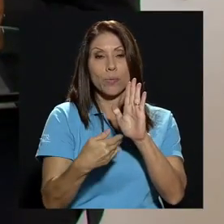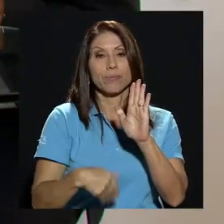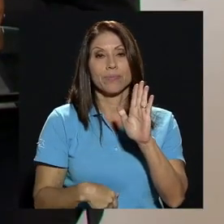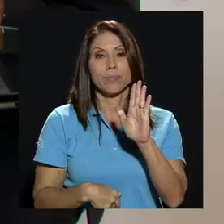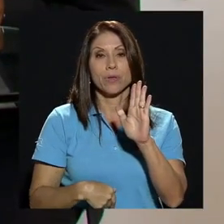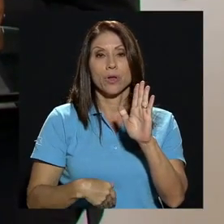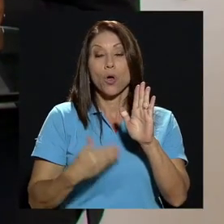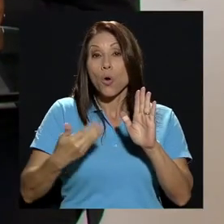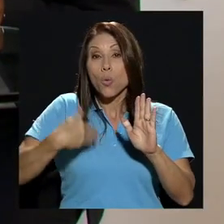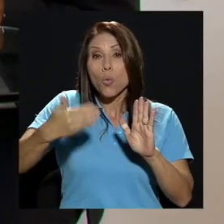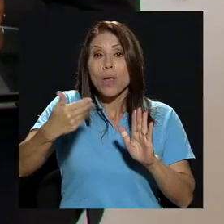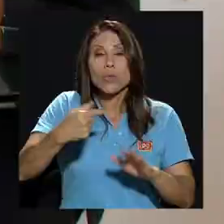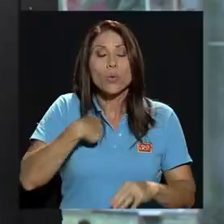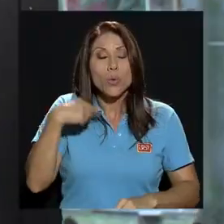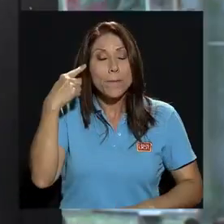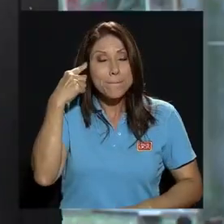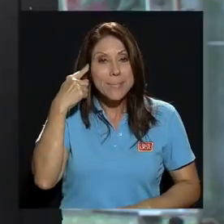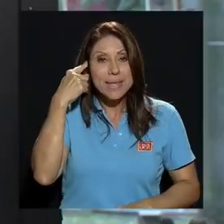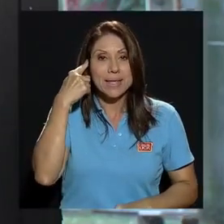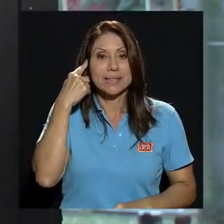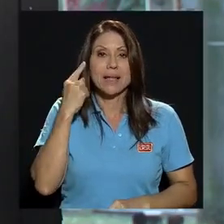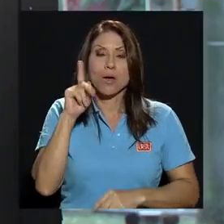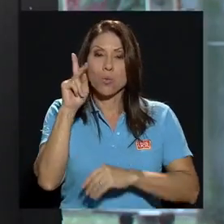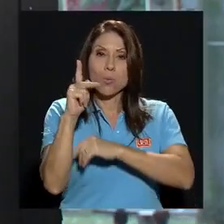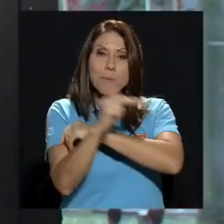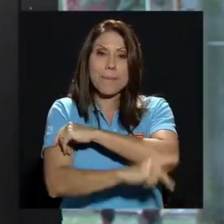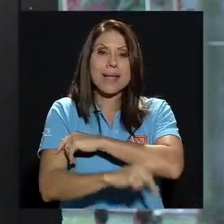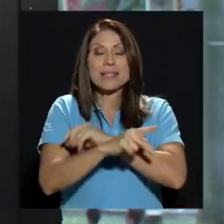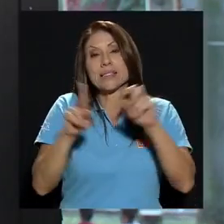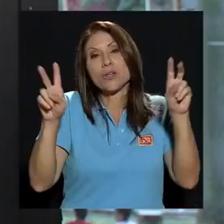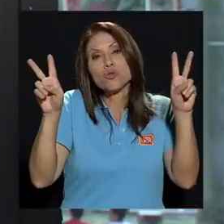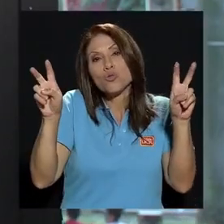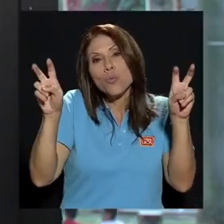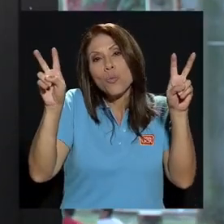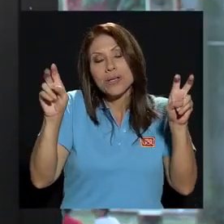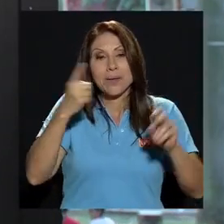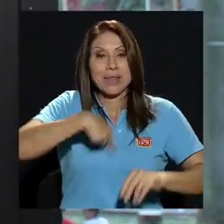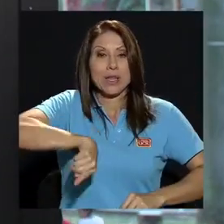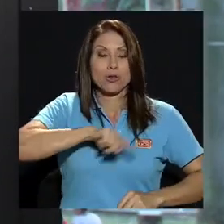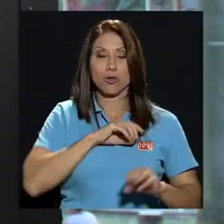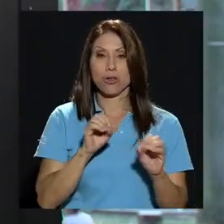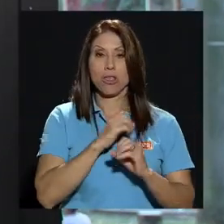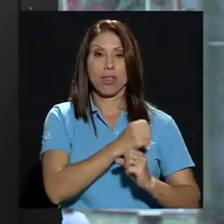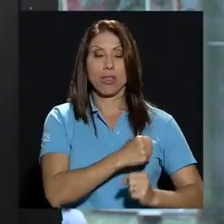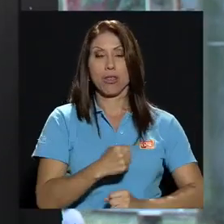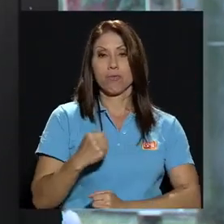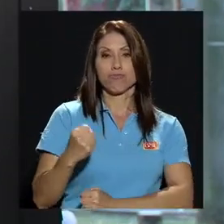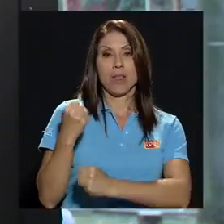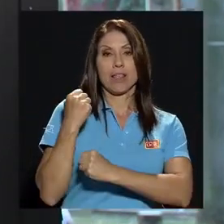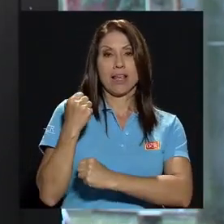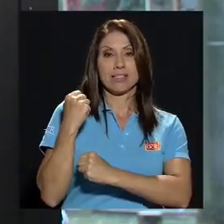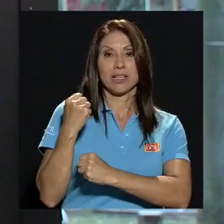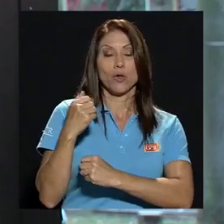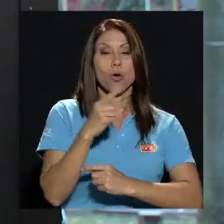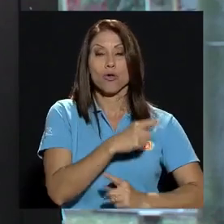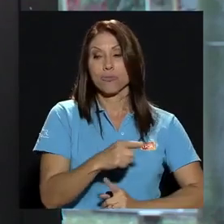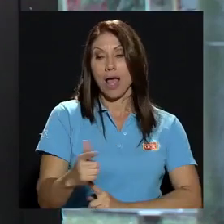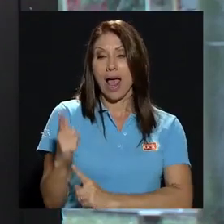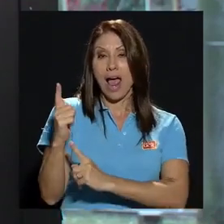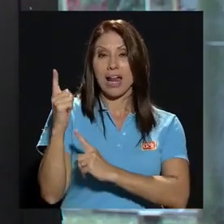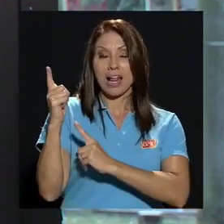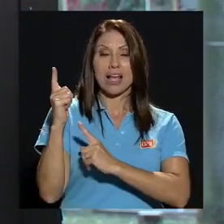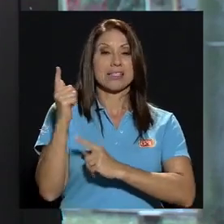piensa que un país que supuestamente verdad que no tenemos ejército y que cambiamos las armas por cuadernos